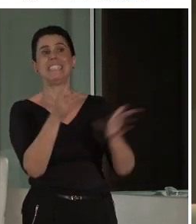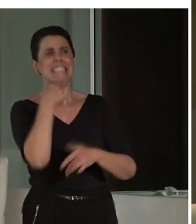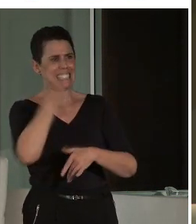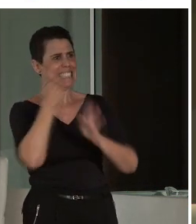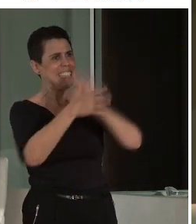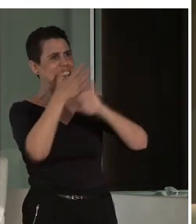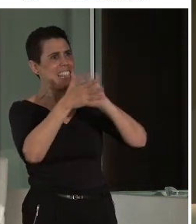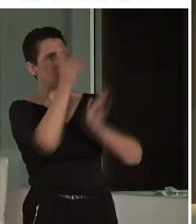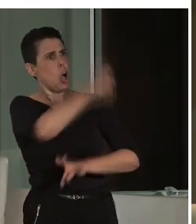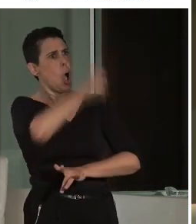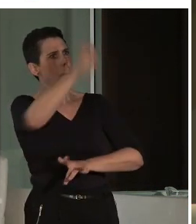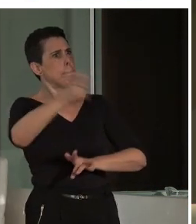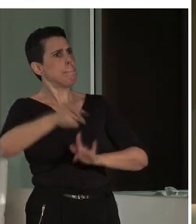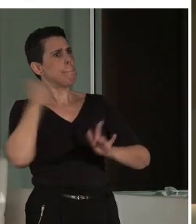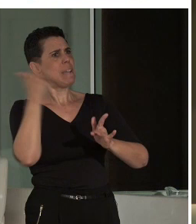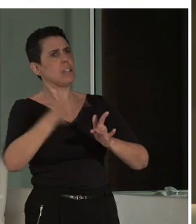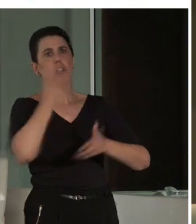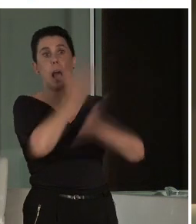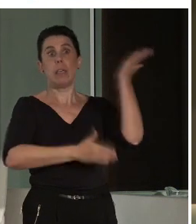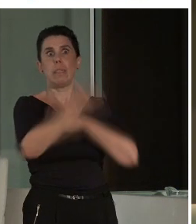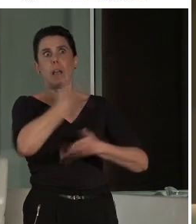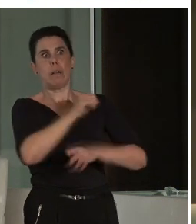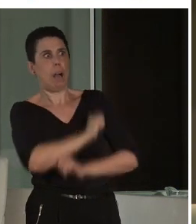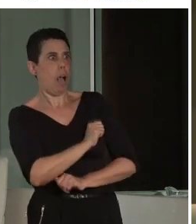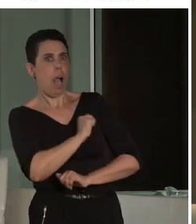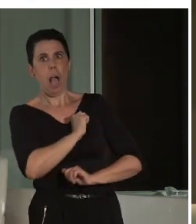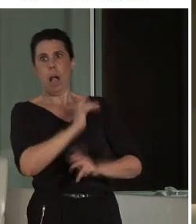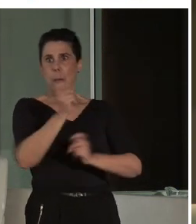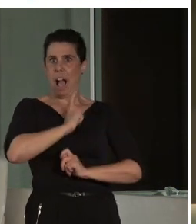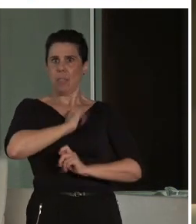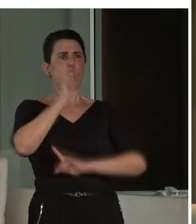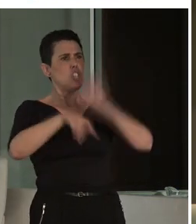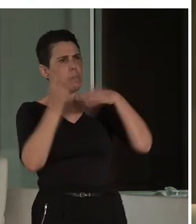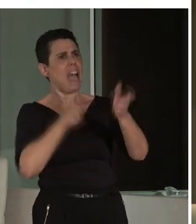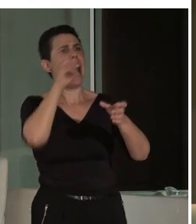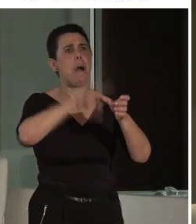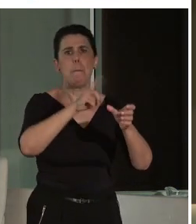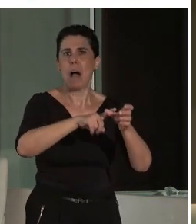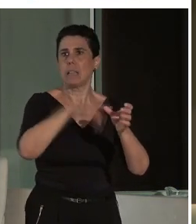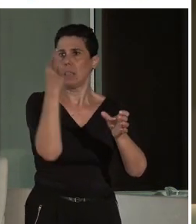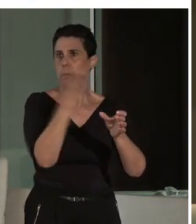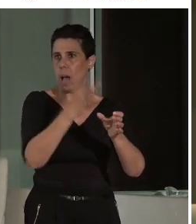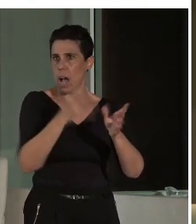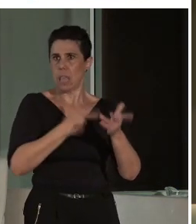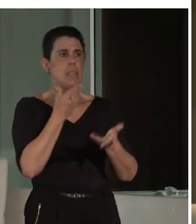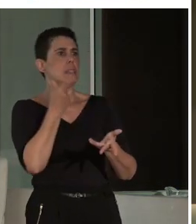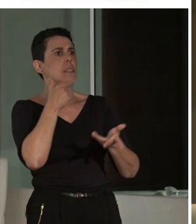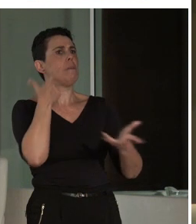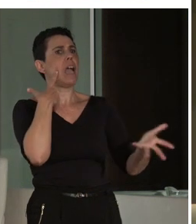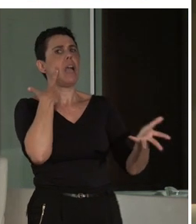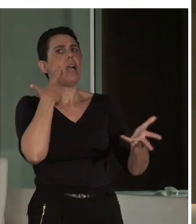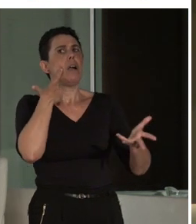discapacidad no solo son sujetos pasivos, sino que tienen que ser sujetos activos que participen activamente en las expresiones culturales.